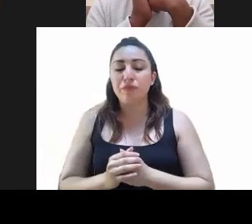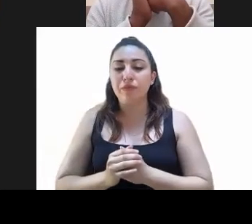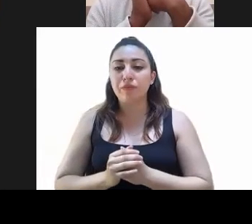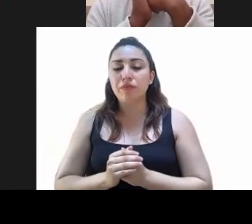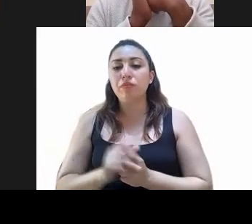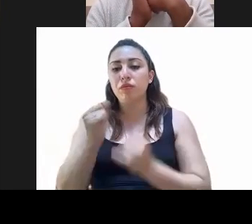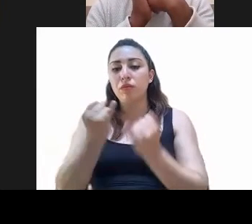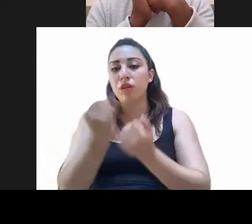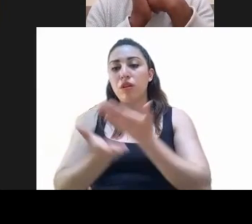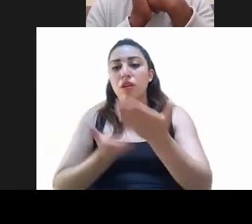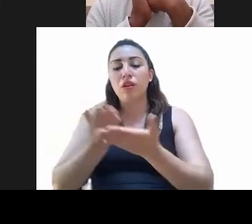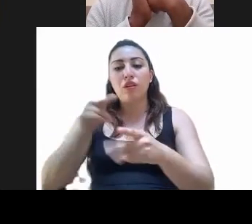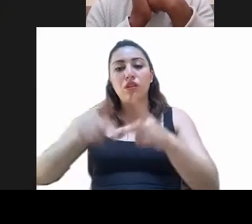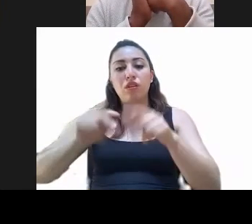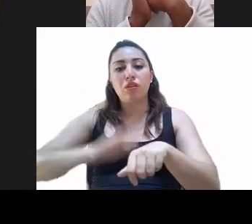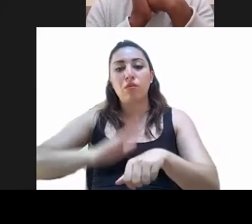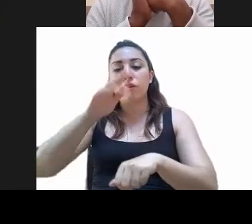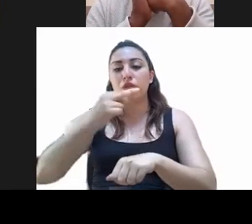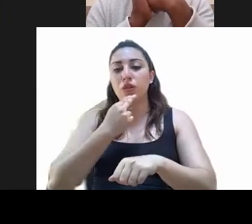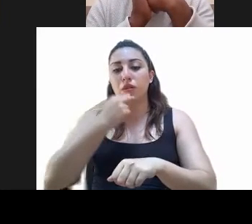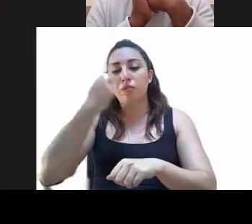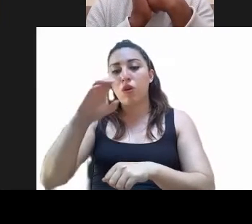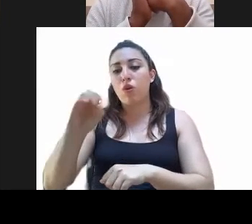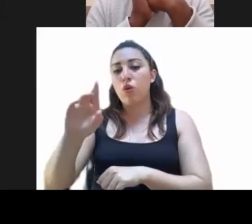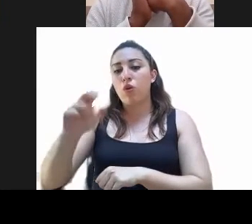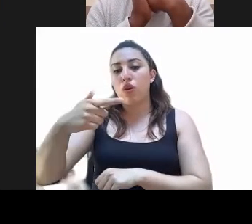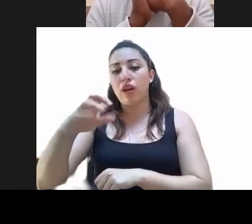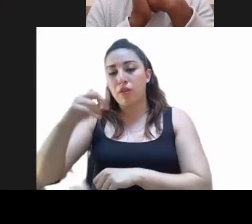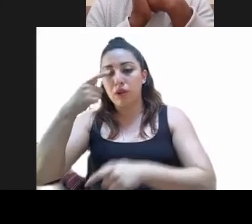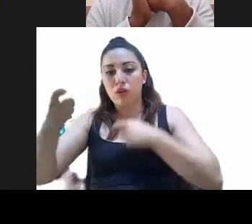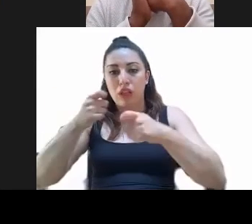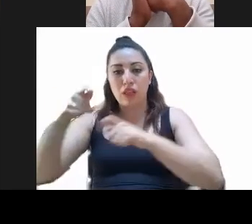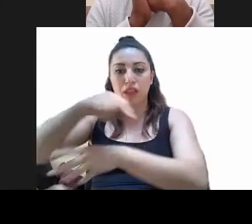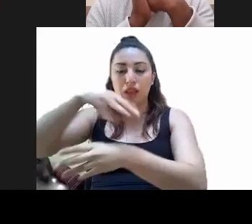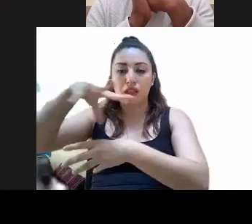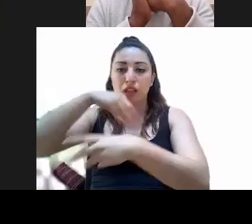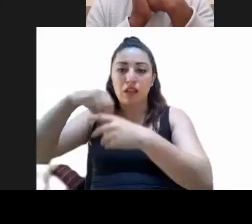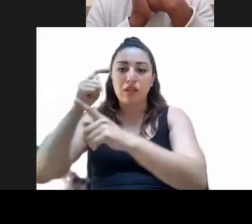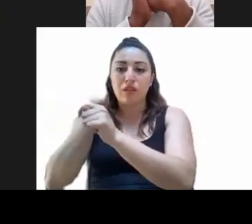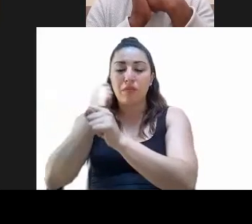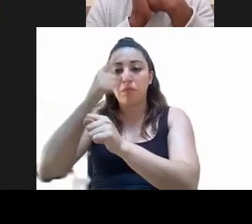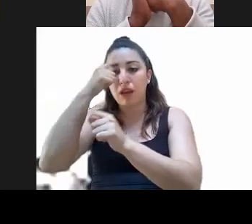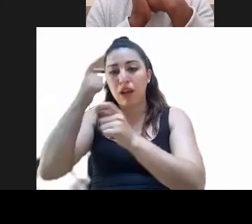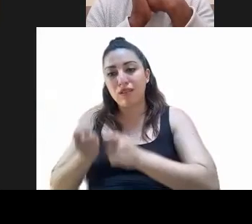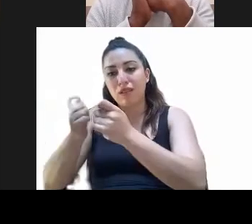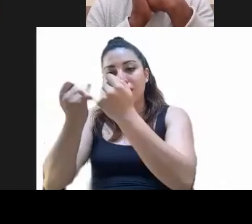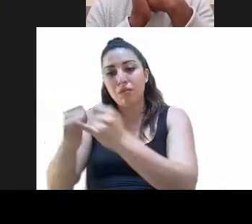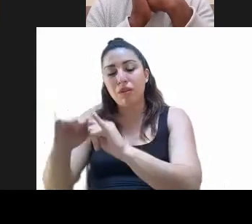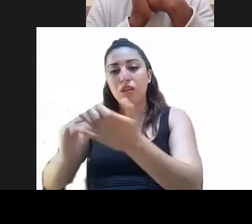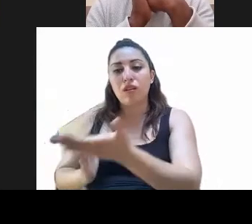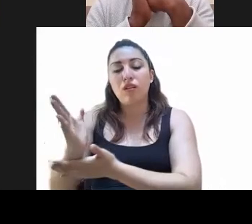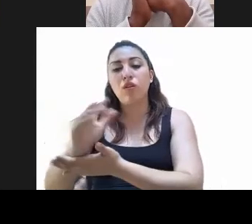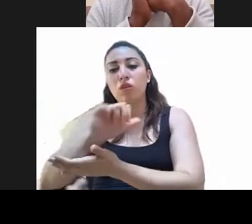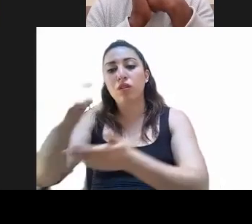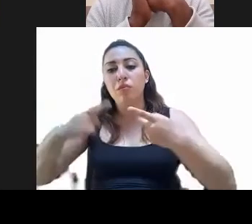que se establece su autonomía y capacidad jurídica de decisión, cambiando su naturaleza jurídica